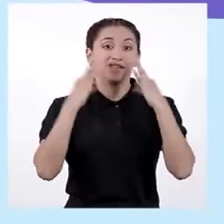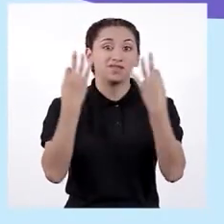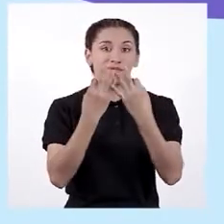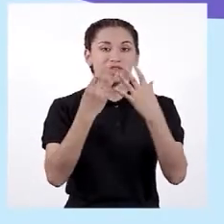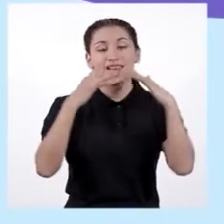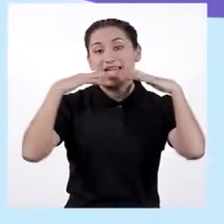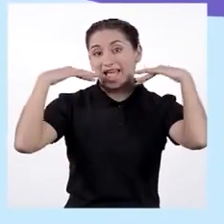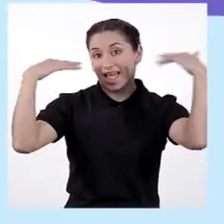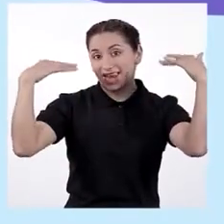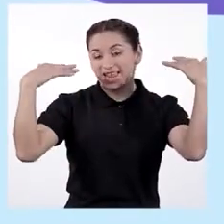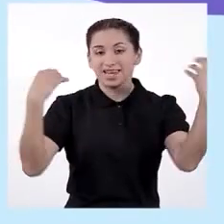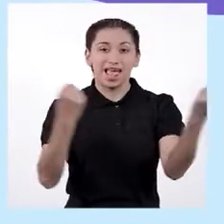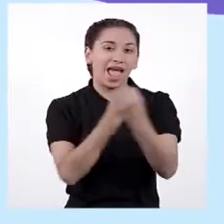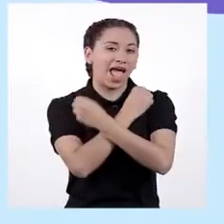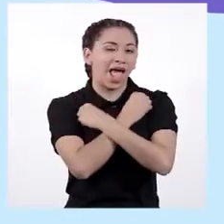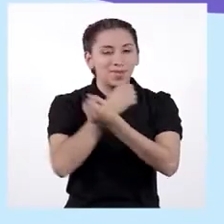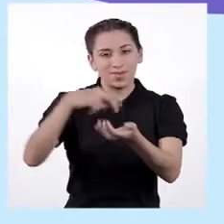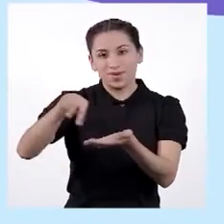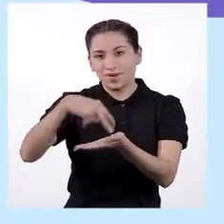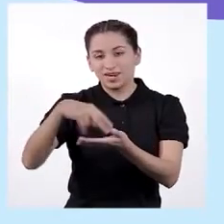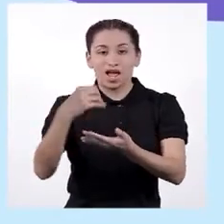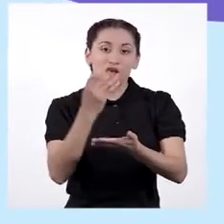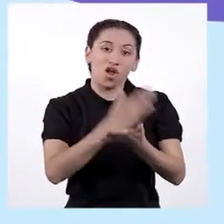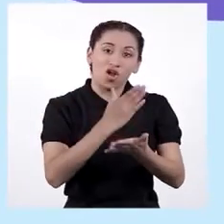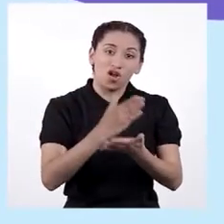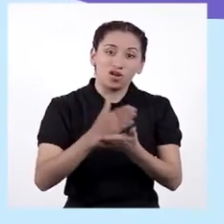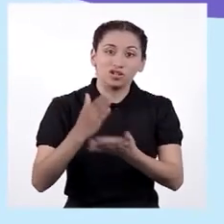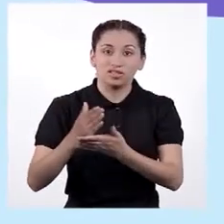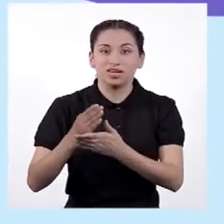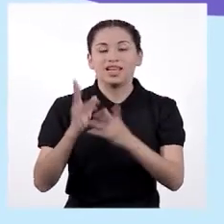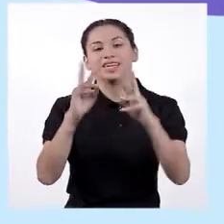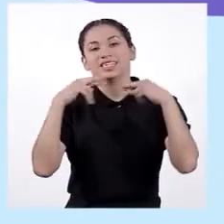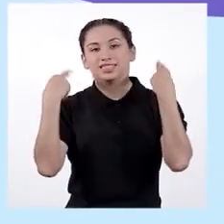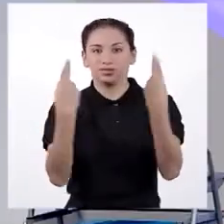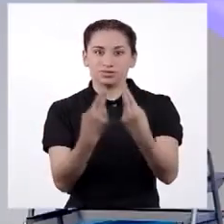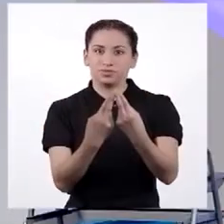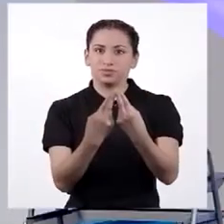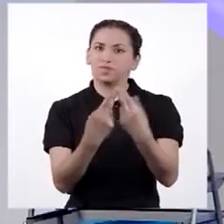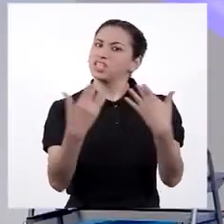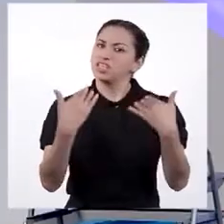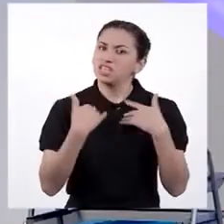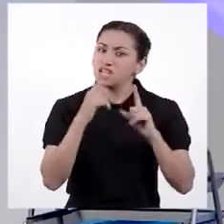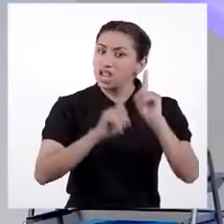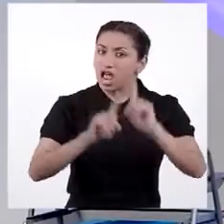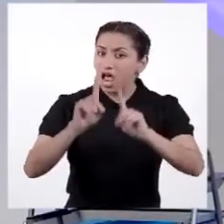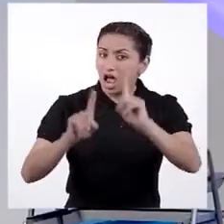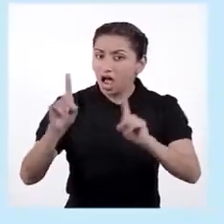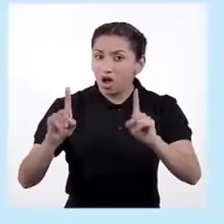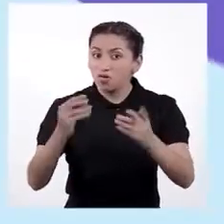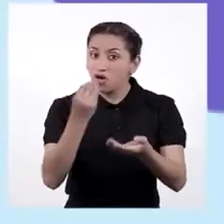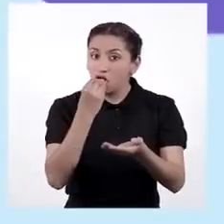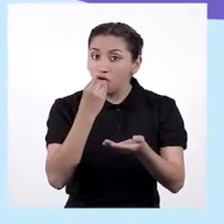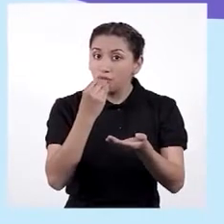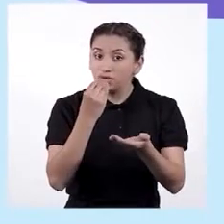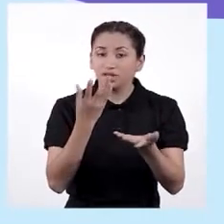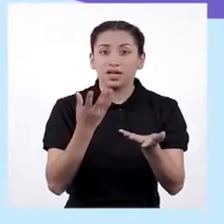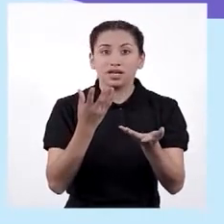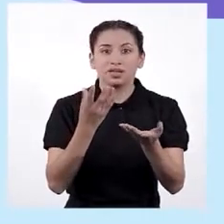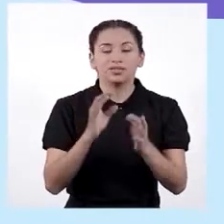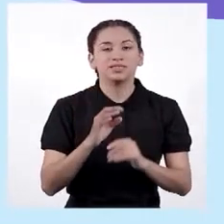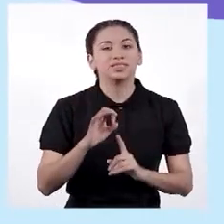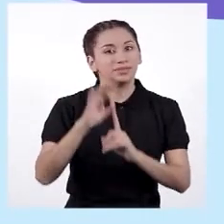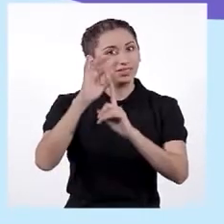familia somos alegres, nos gusta bailar, cocinar y estar reunidos. ¿Y tienen alguna comida típica? Claro que sí.